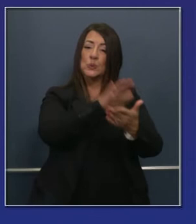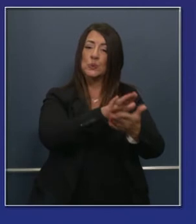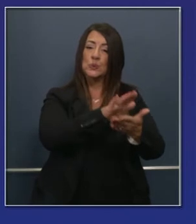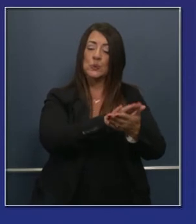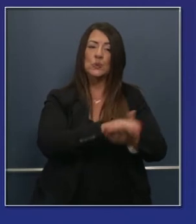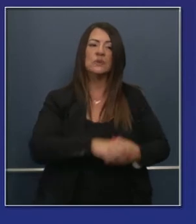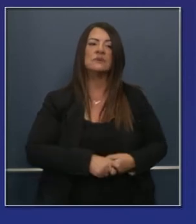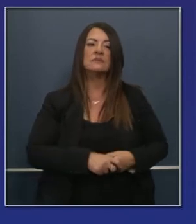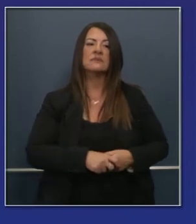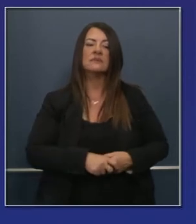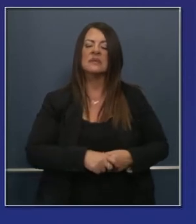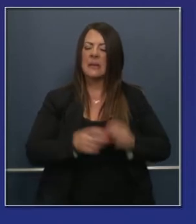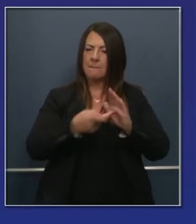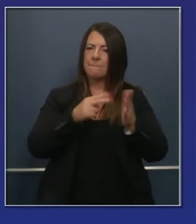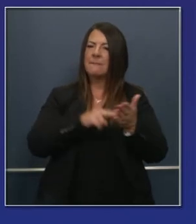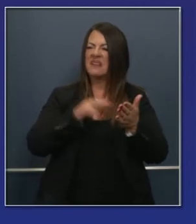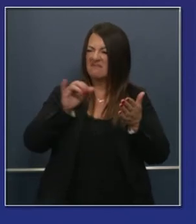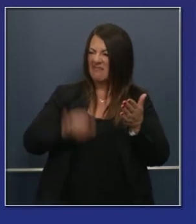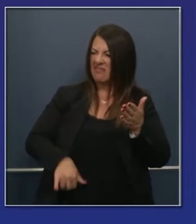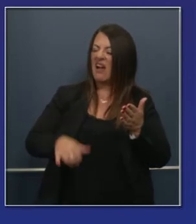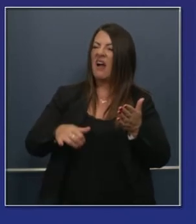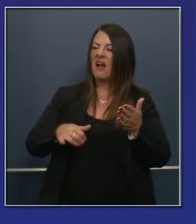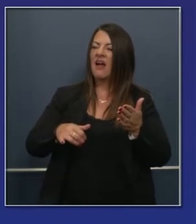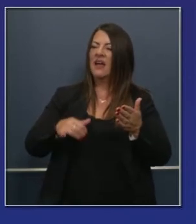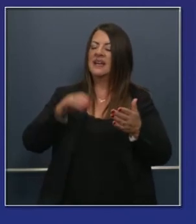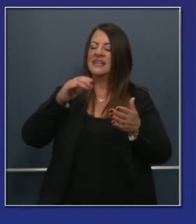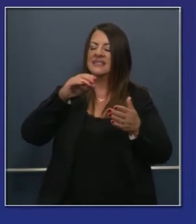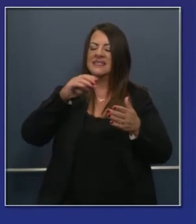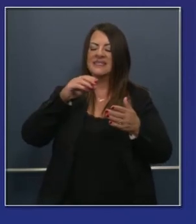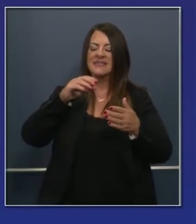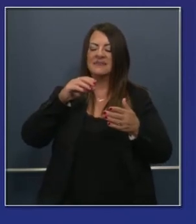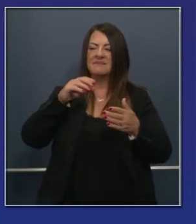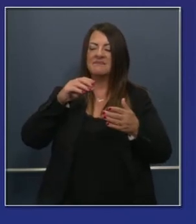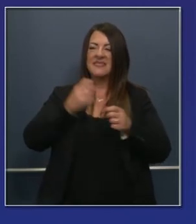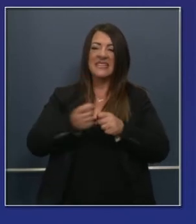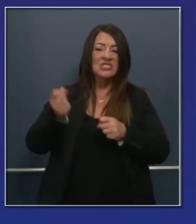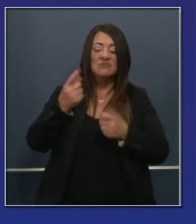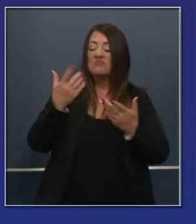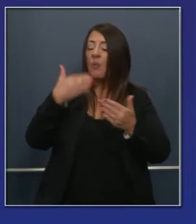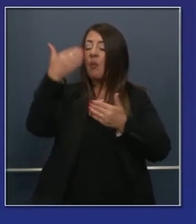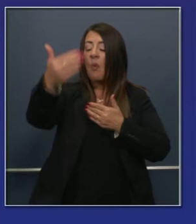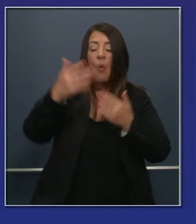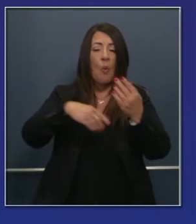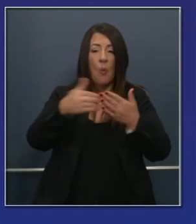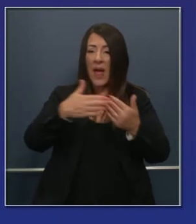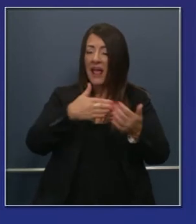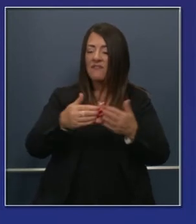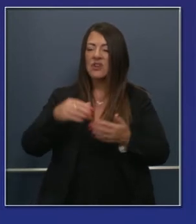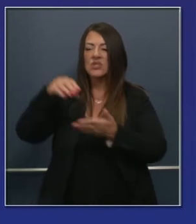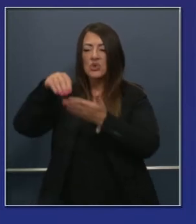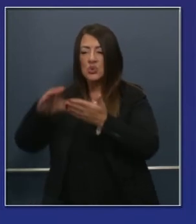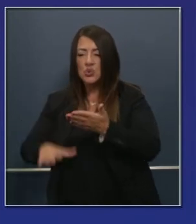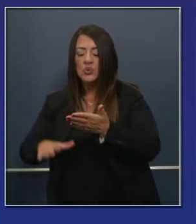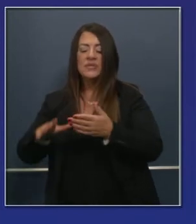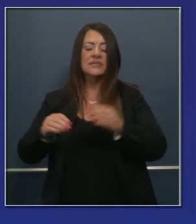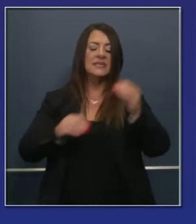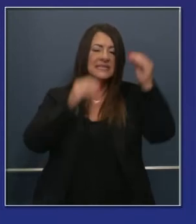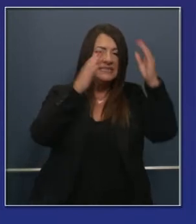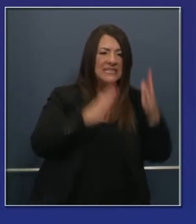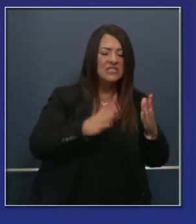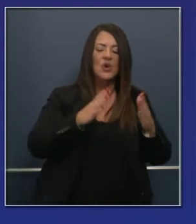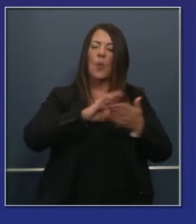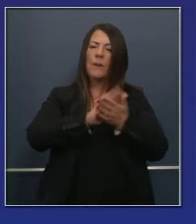probable es que tendremos todo un sistema escolar con estudiantes y docentes que son más profientes. Van